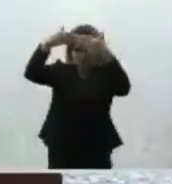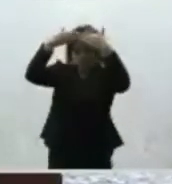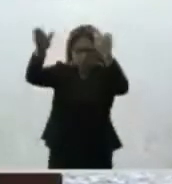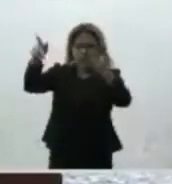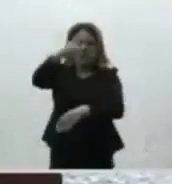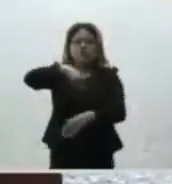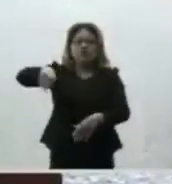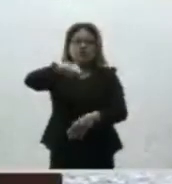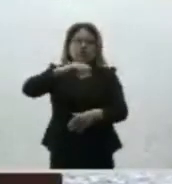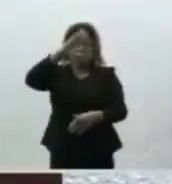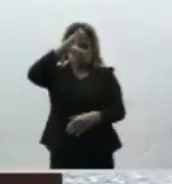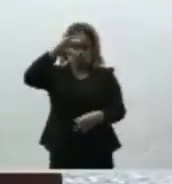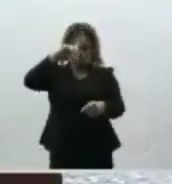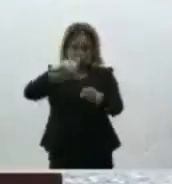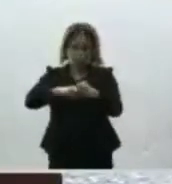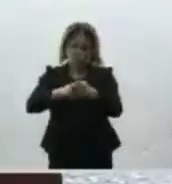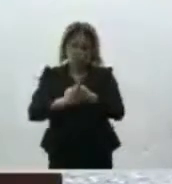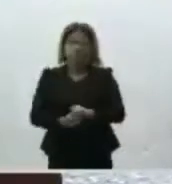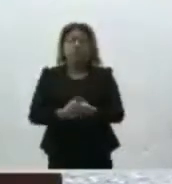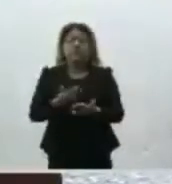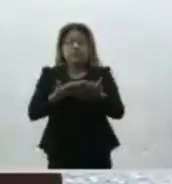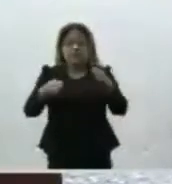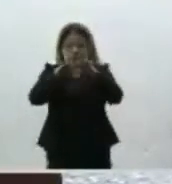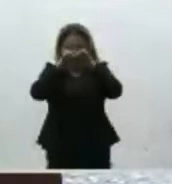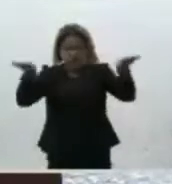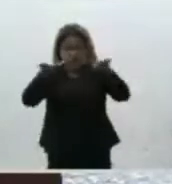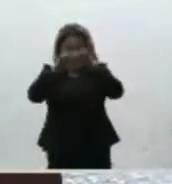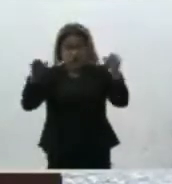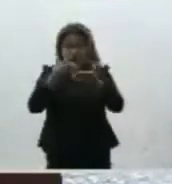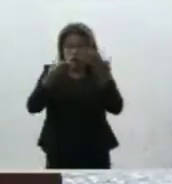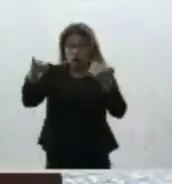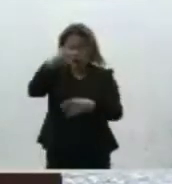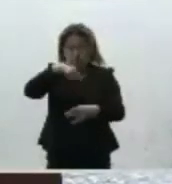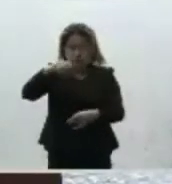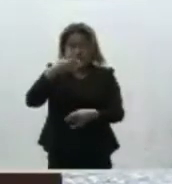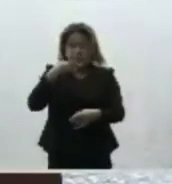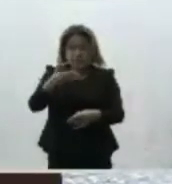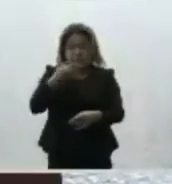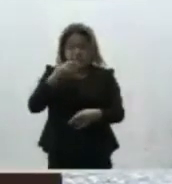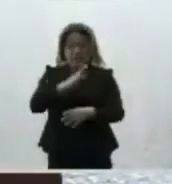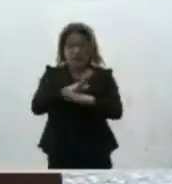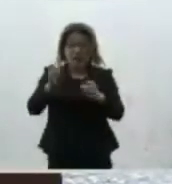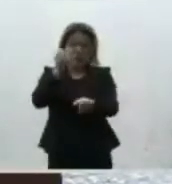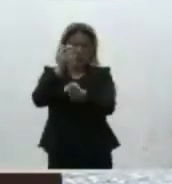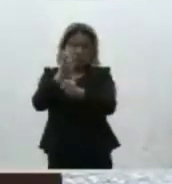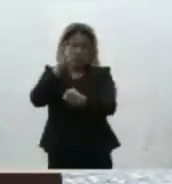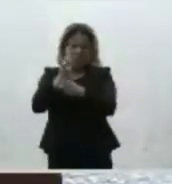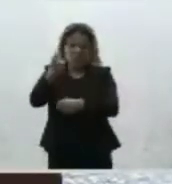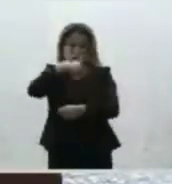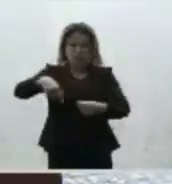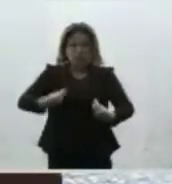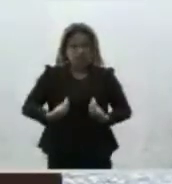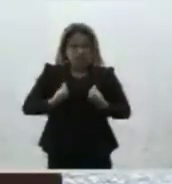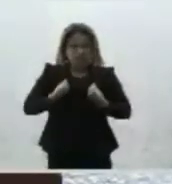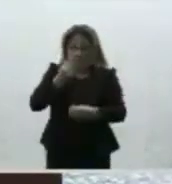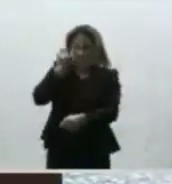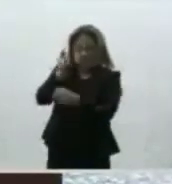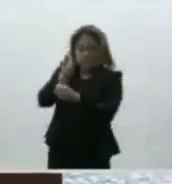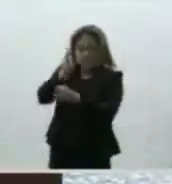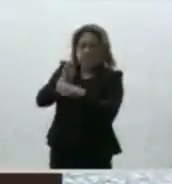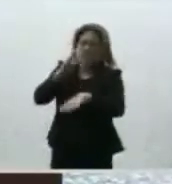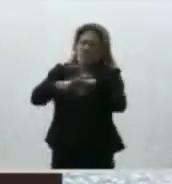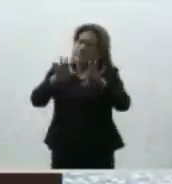fortalecimiento de nuestra cultura democrática en el marco de esa línea y ante la histórica coyuntura que vivimos considero que es más